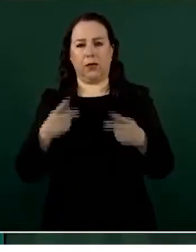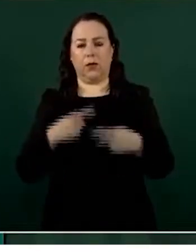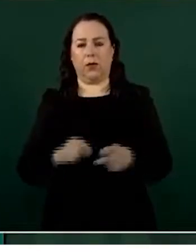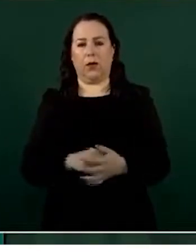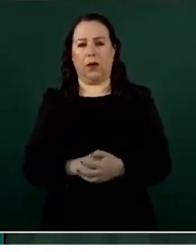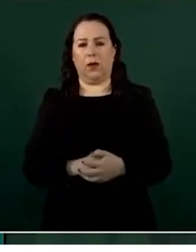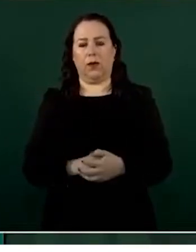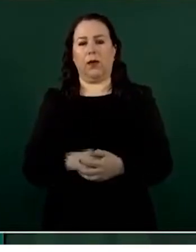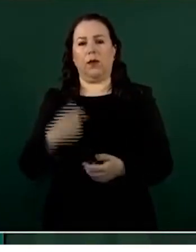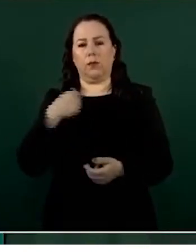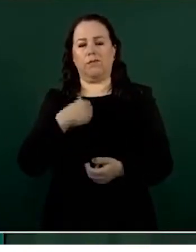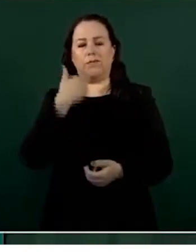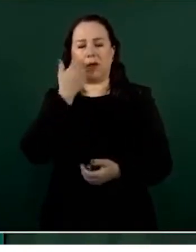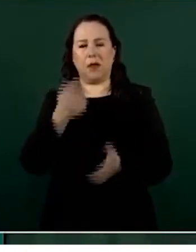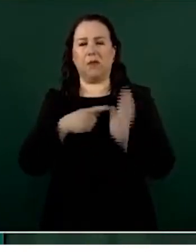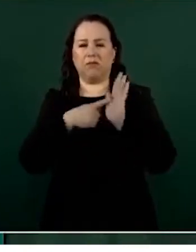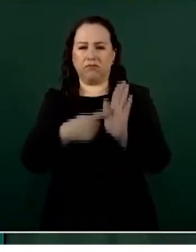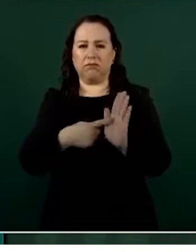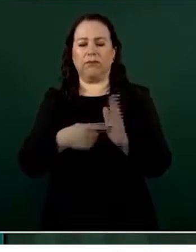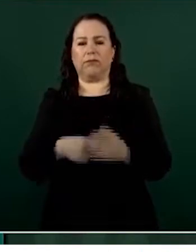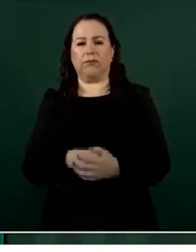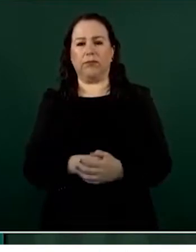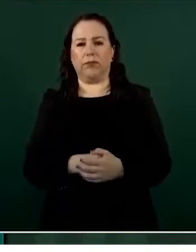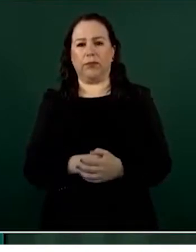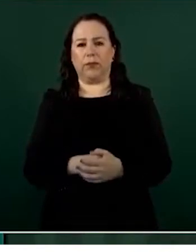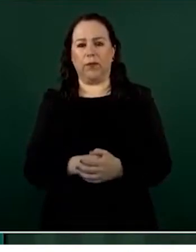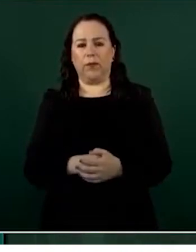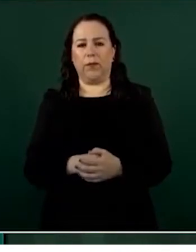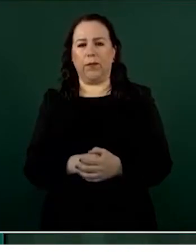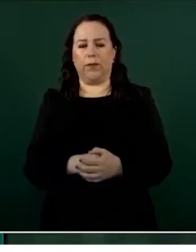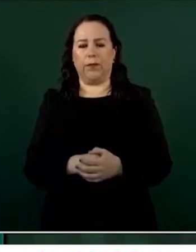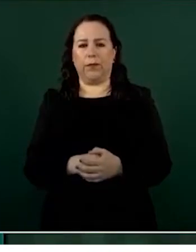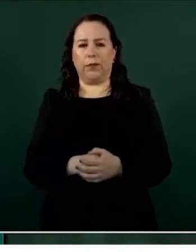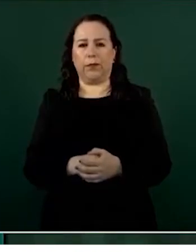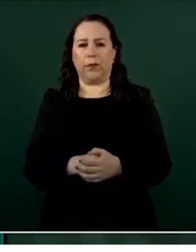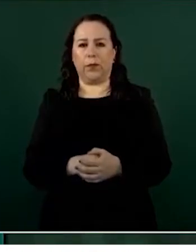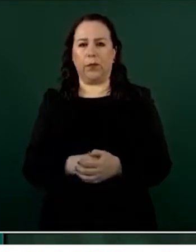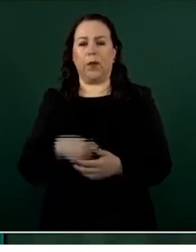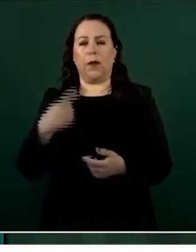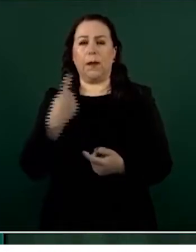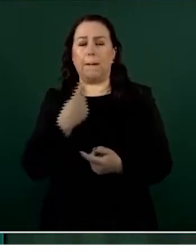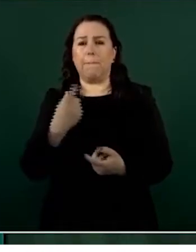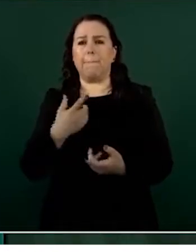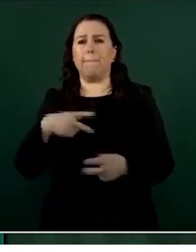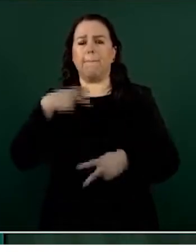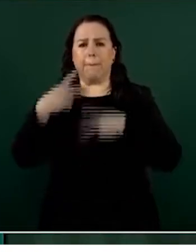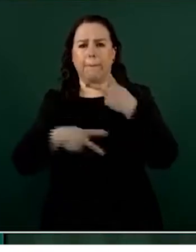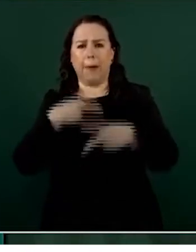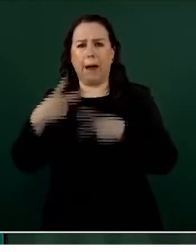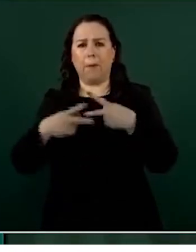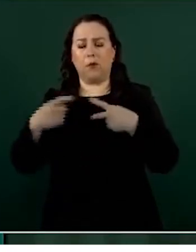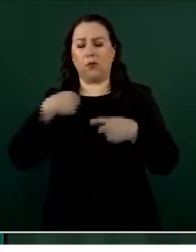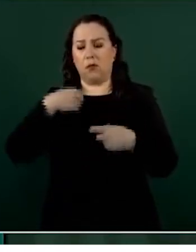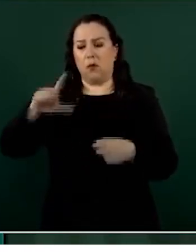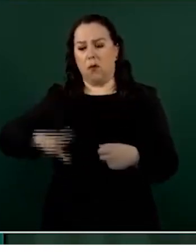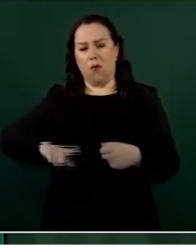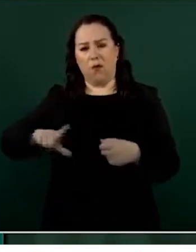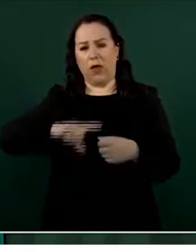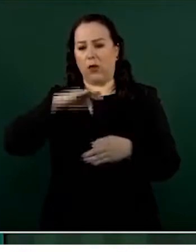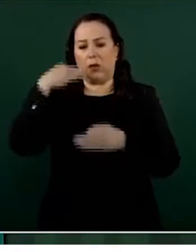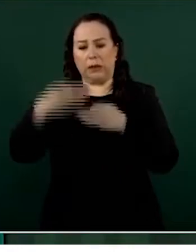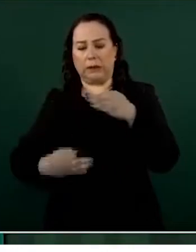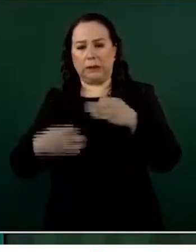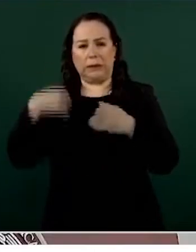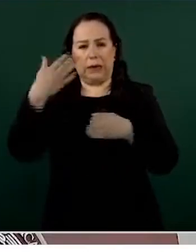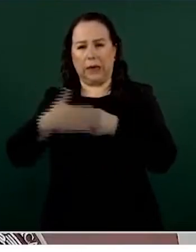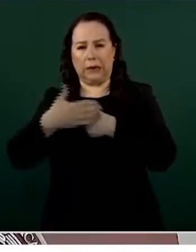para destacar que no obstante que estamos a punto de concluir nuestro mandato al frente del gobierno del